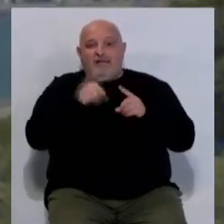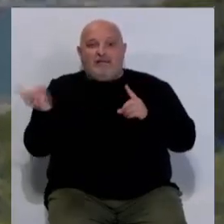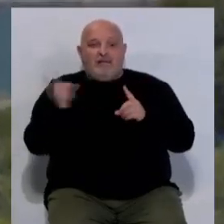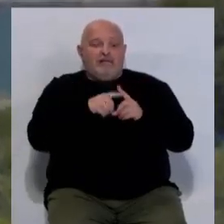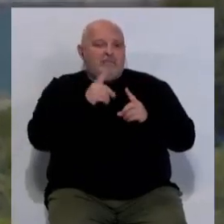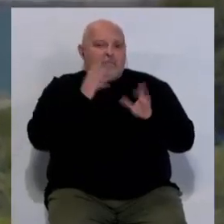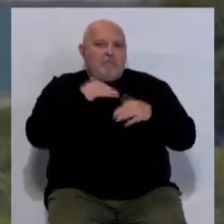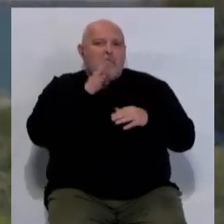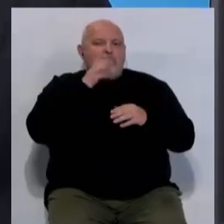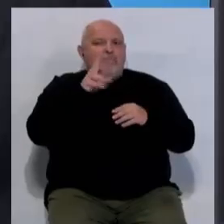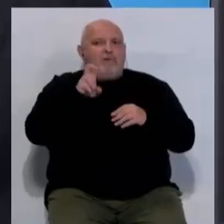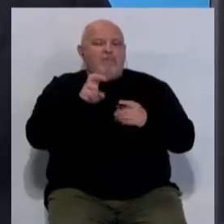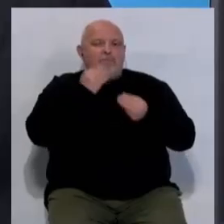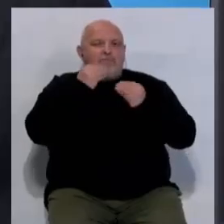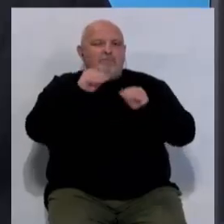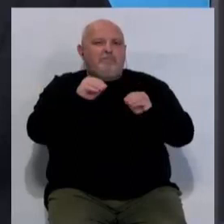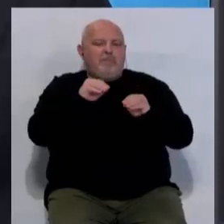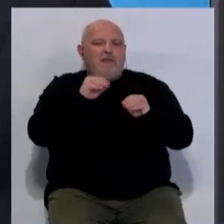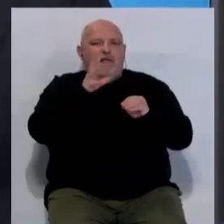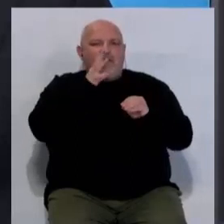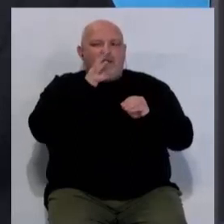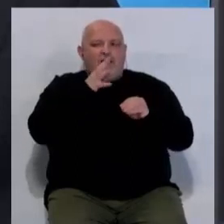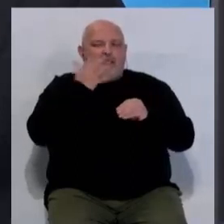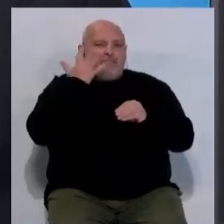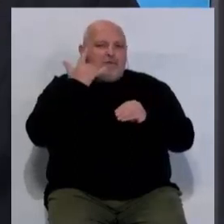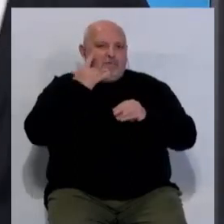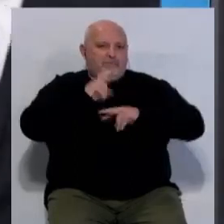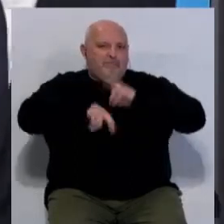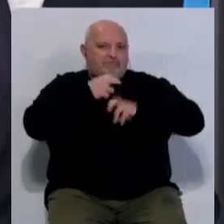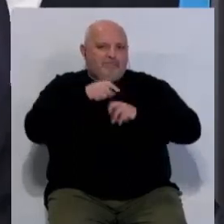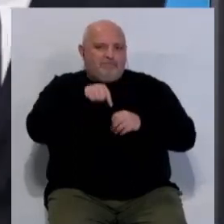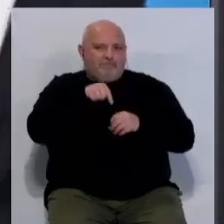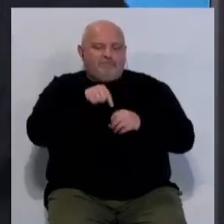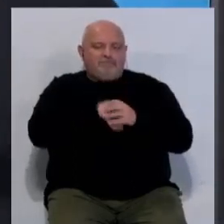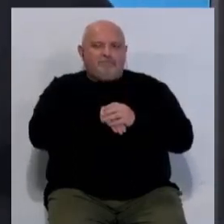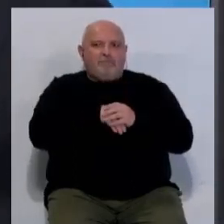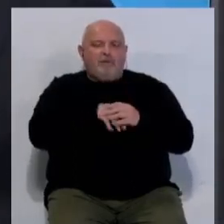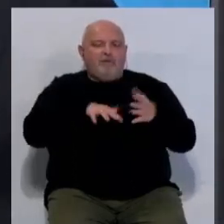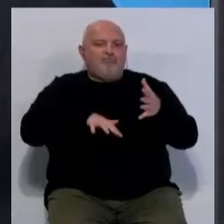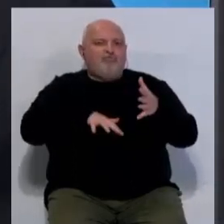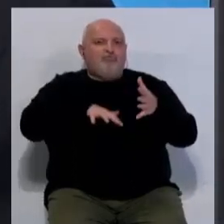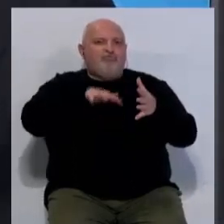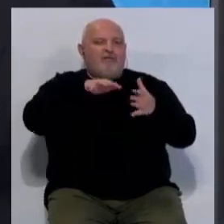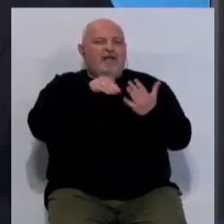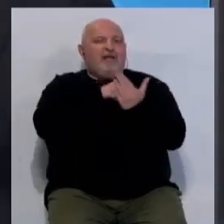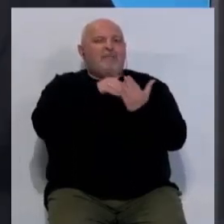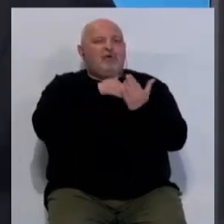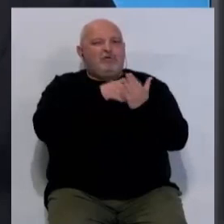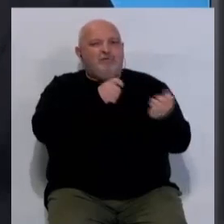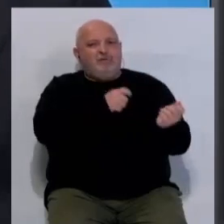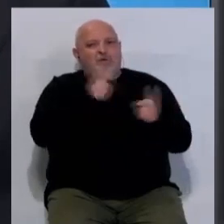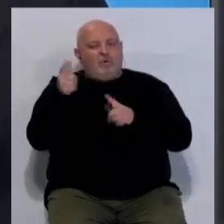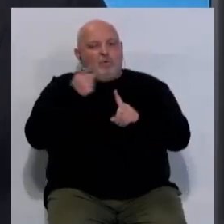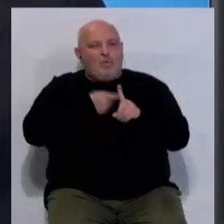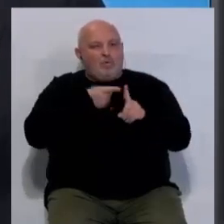municipios, pero al menos tendríamos esa agua tratada. Allí se podrían rellenar, como digo, los camiones para su posterior